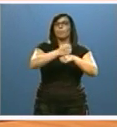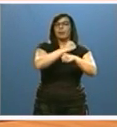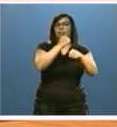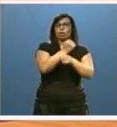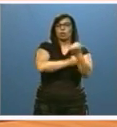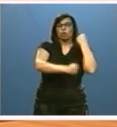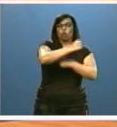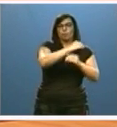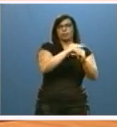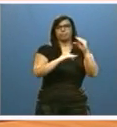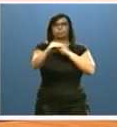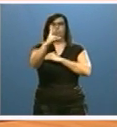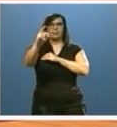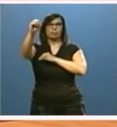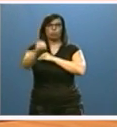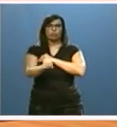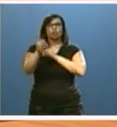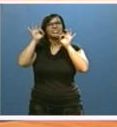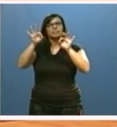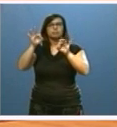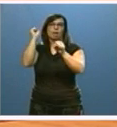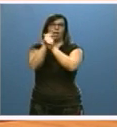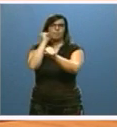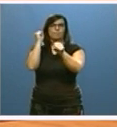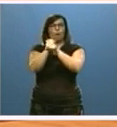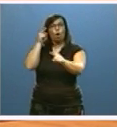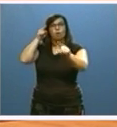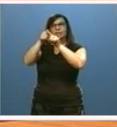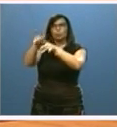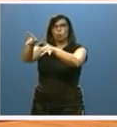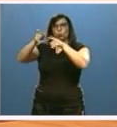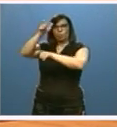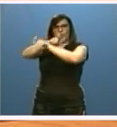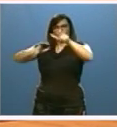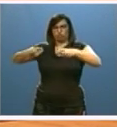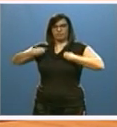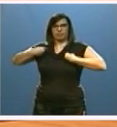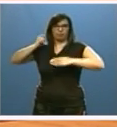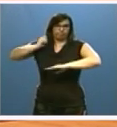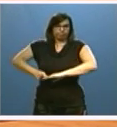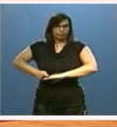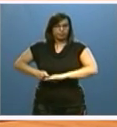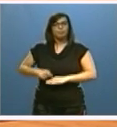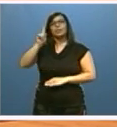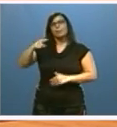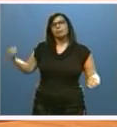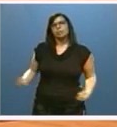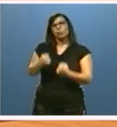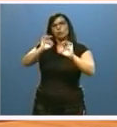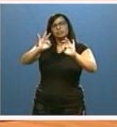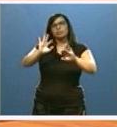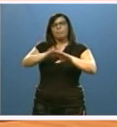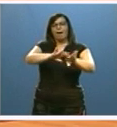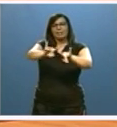impuestos cedidos a programas de empleo con objetivos demográficos. Hemos puesto en marcha actuaciones concretas para